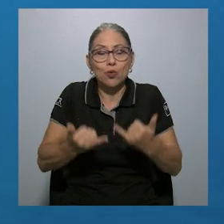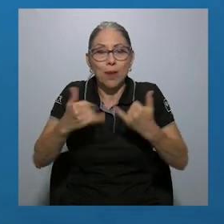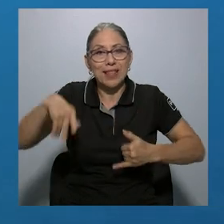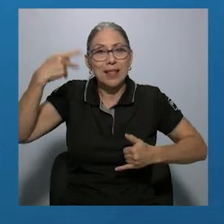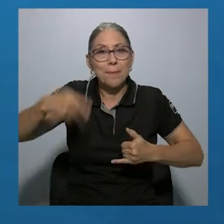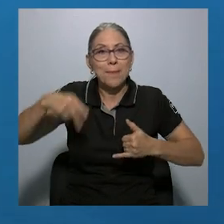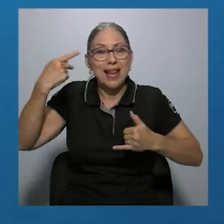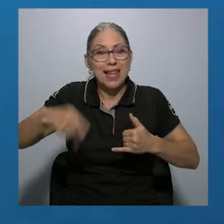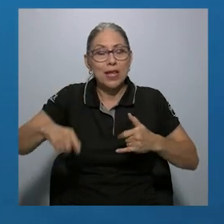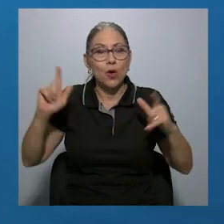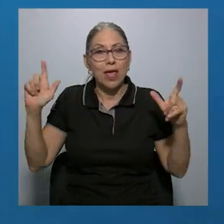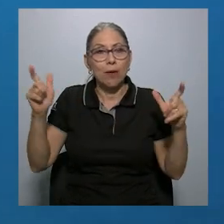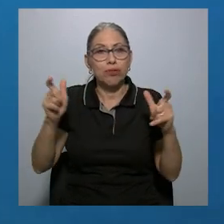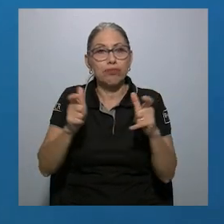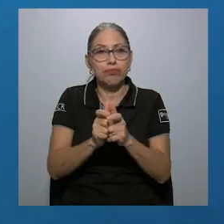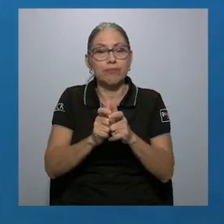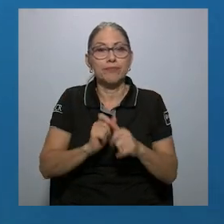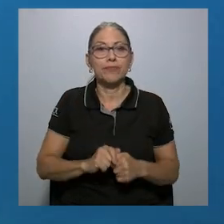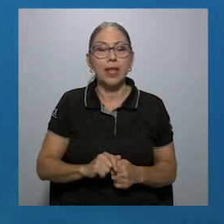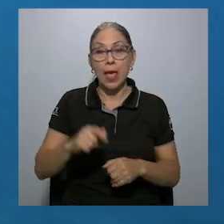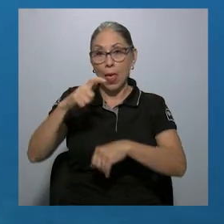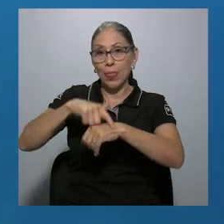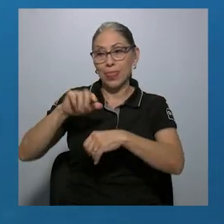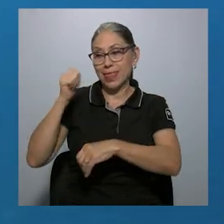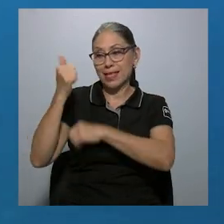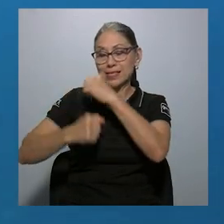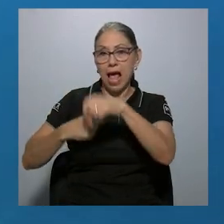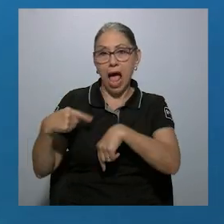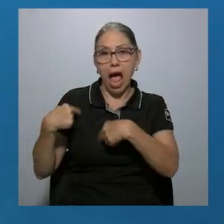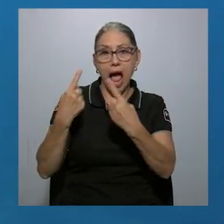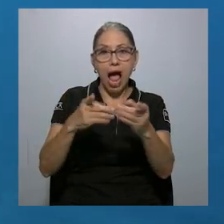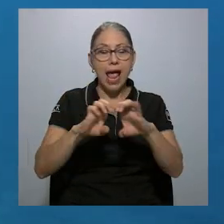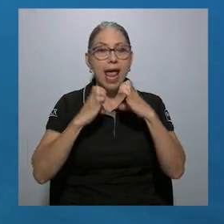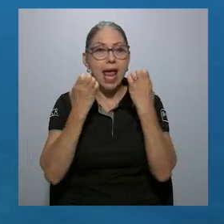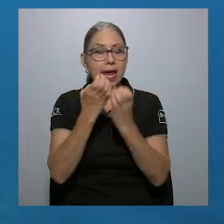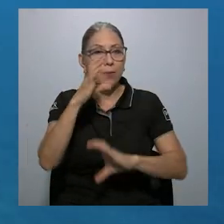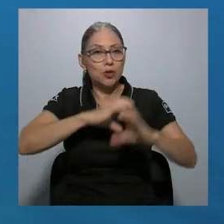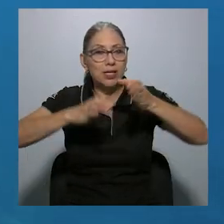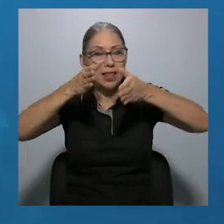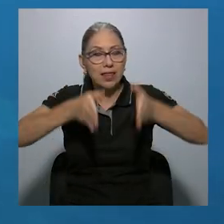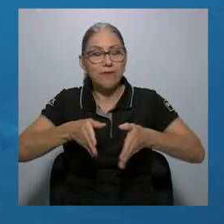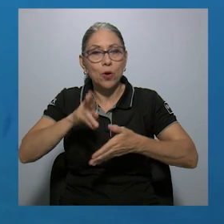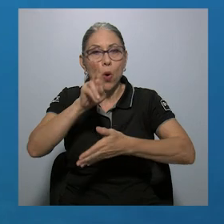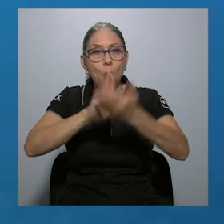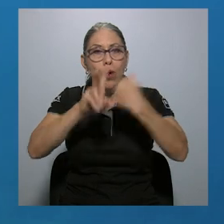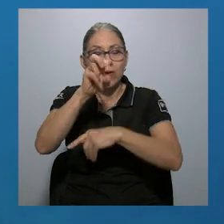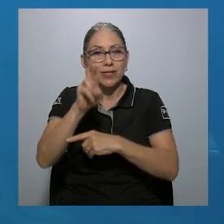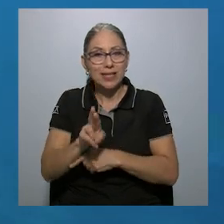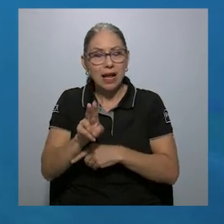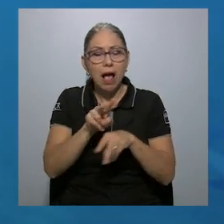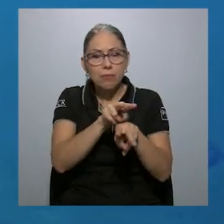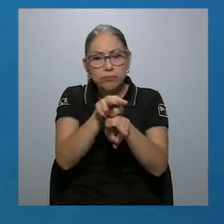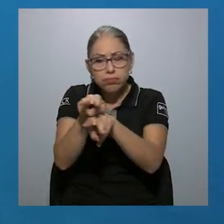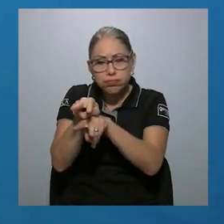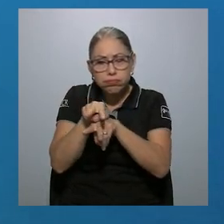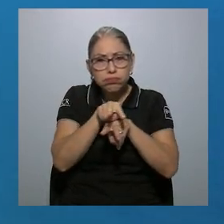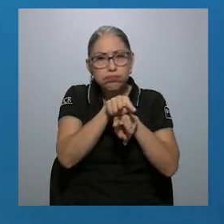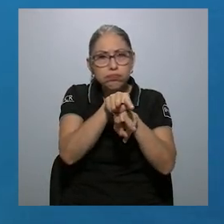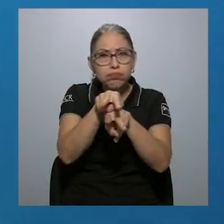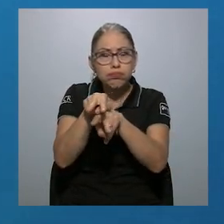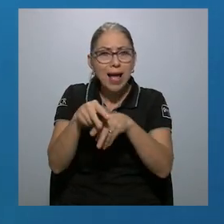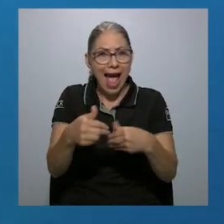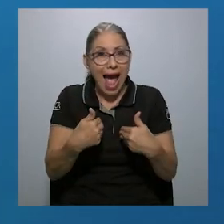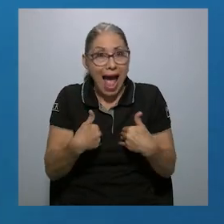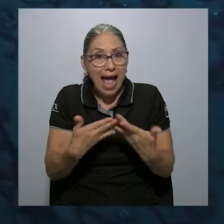peligro de extinción. Durante 10 años, el equipo científico de la UCR ha estado monitoreando la